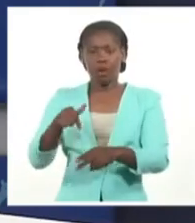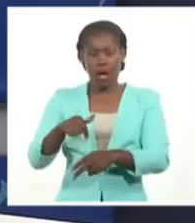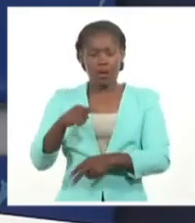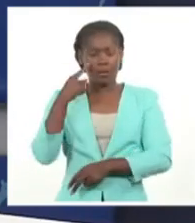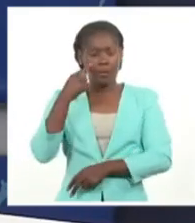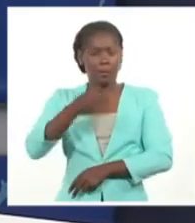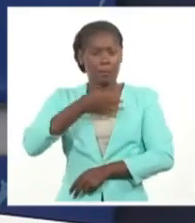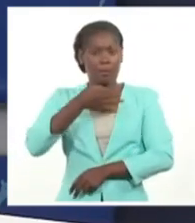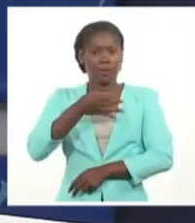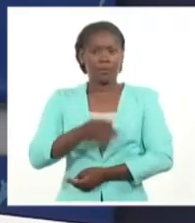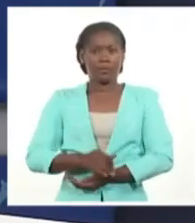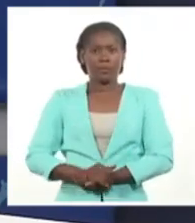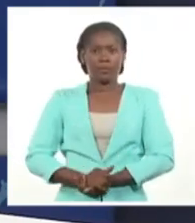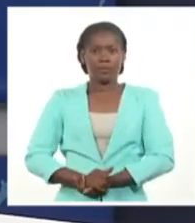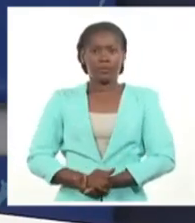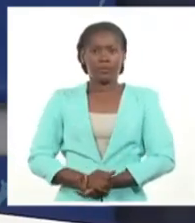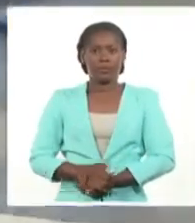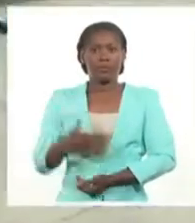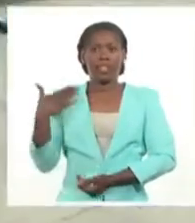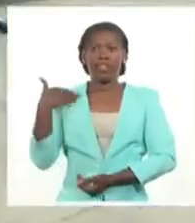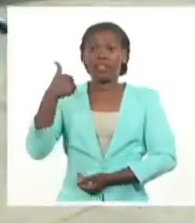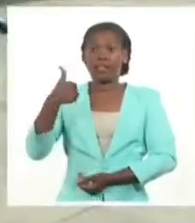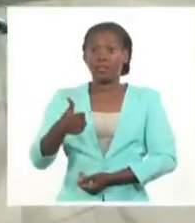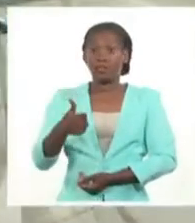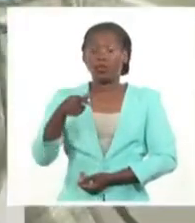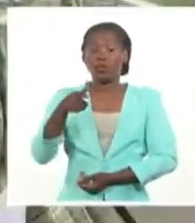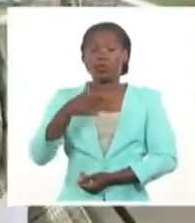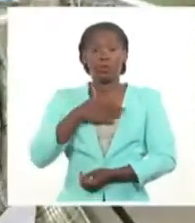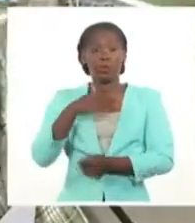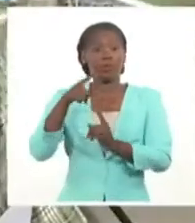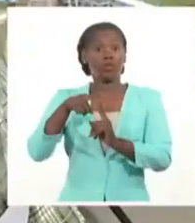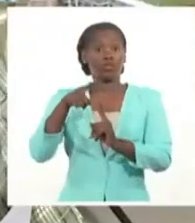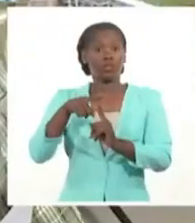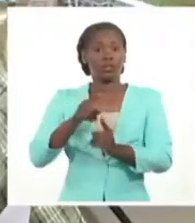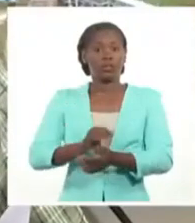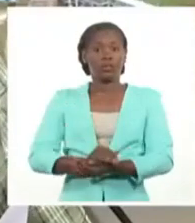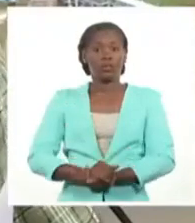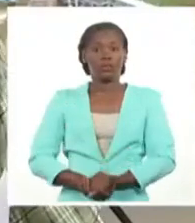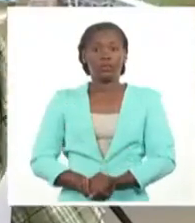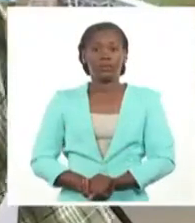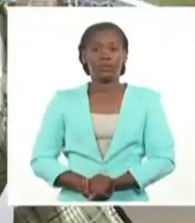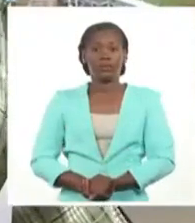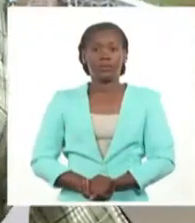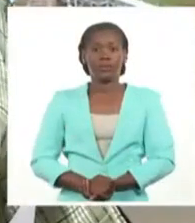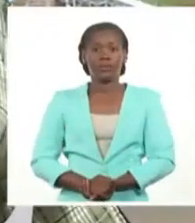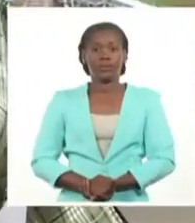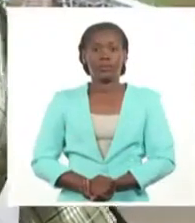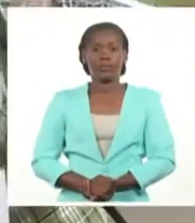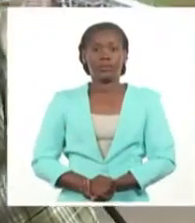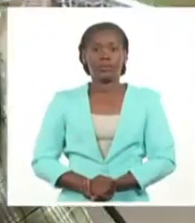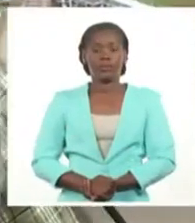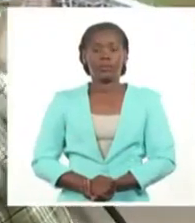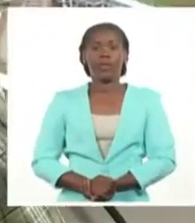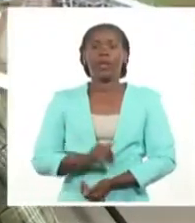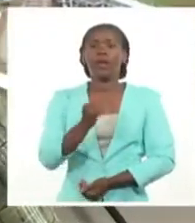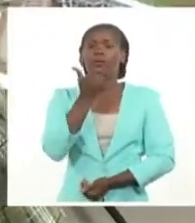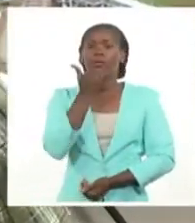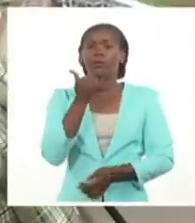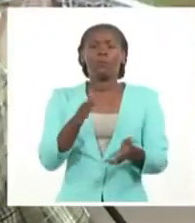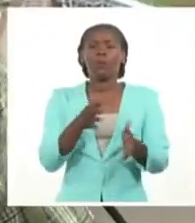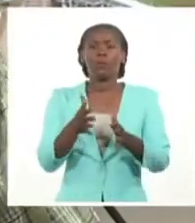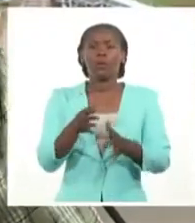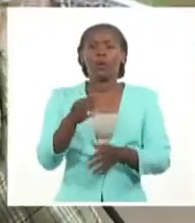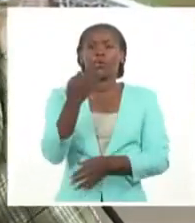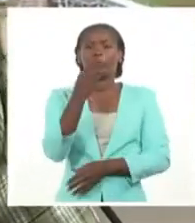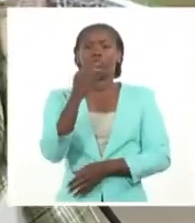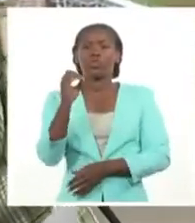puntualizaciones ofrecidas por el director técnico de la Unión Nacional Eléctrica. Estamos estimando en el día la afectación esté alrededor de los 800 MW